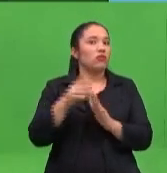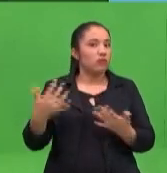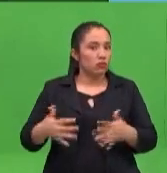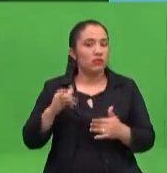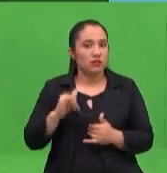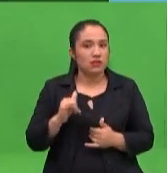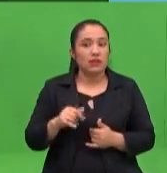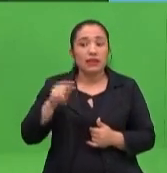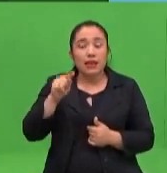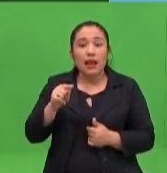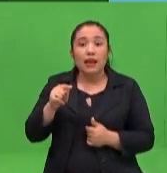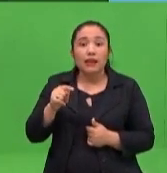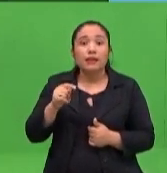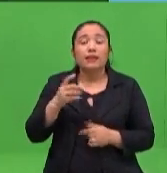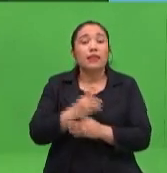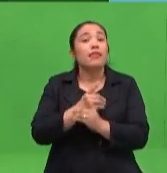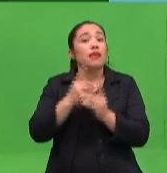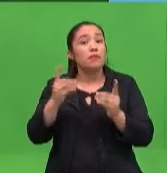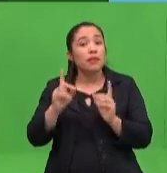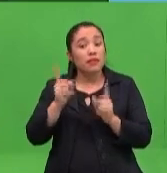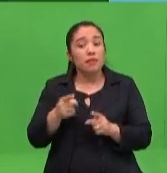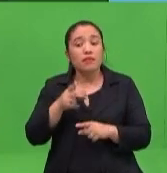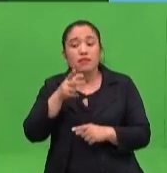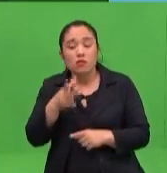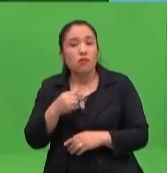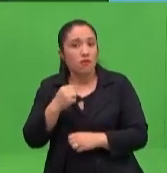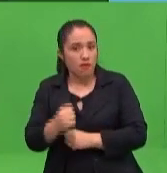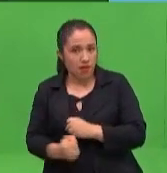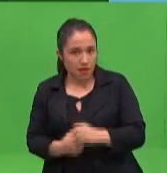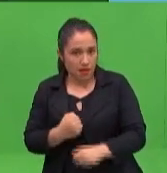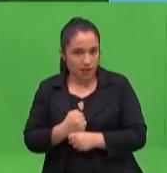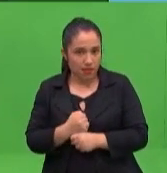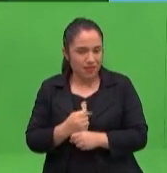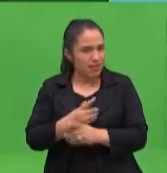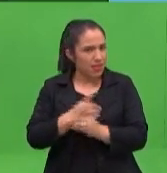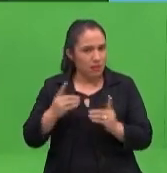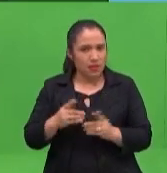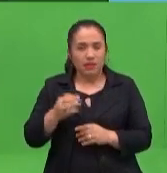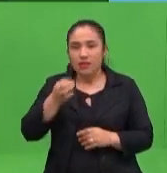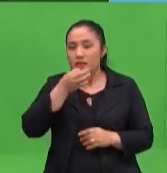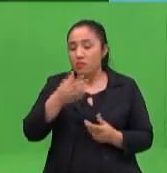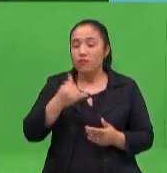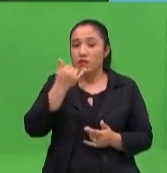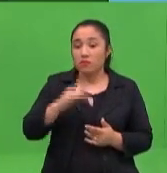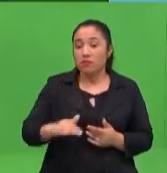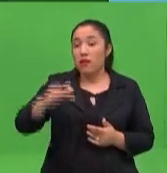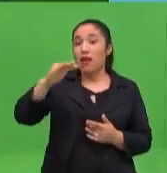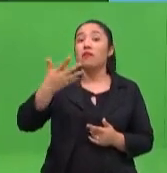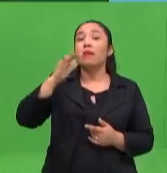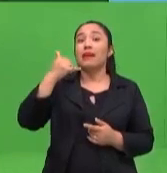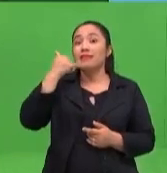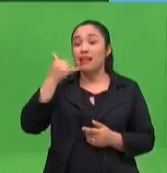creo que dependiendo de la edad de nuestro hijo, ¿verdad? Por supuesto, cuando es un poco más grande va a poder tener más tiempo con